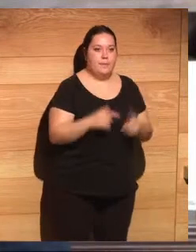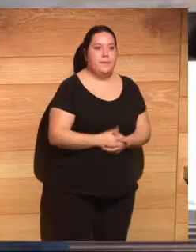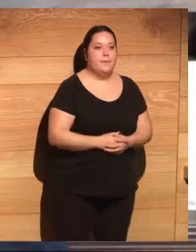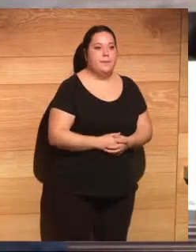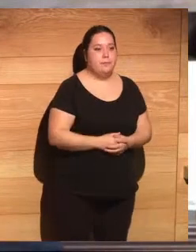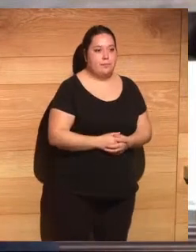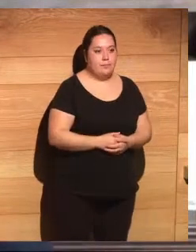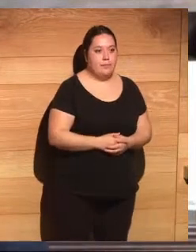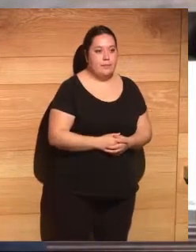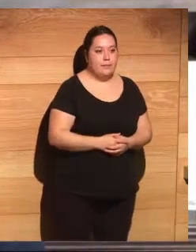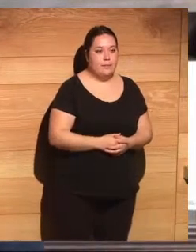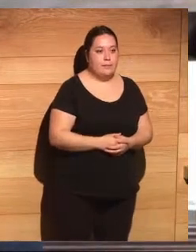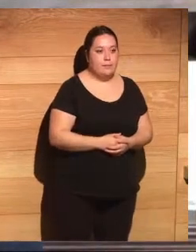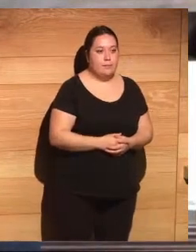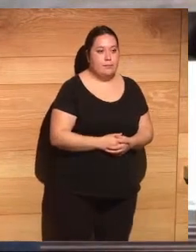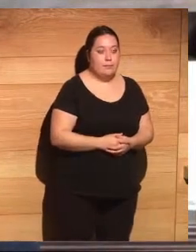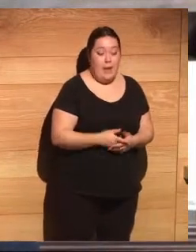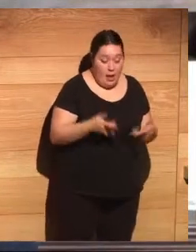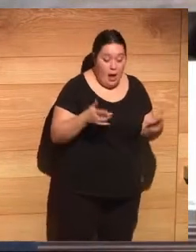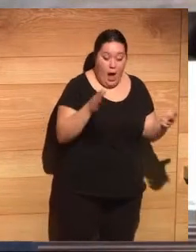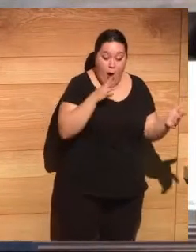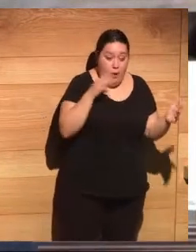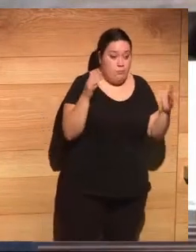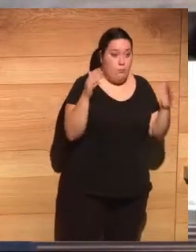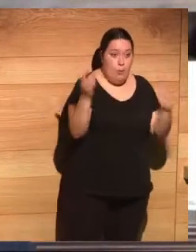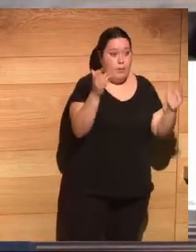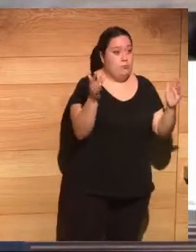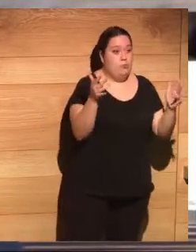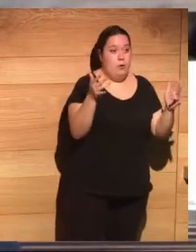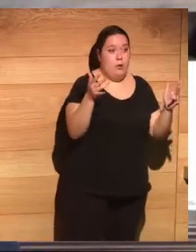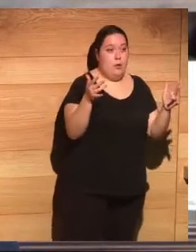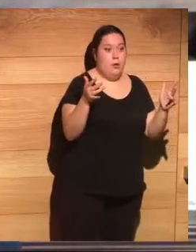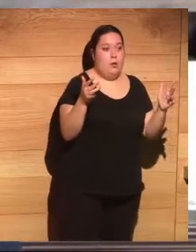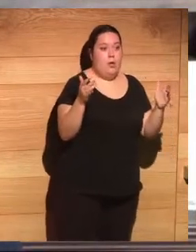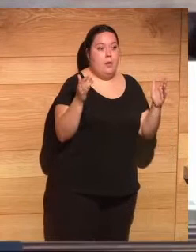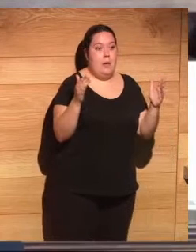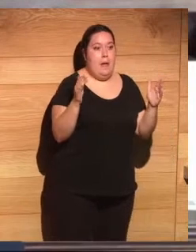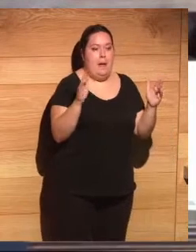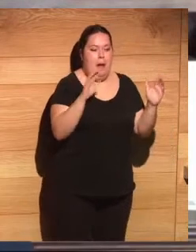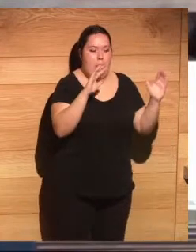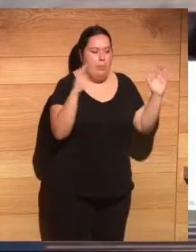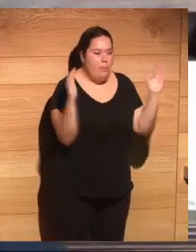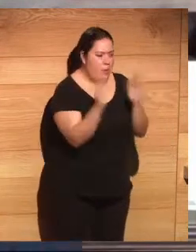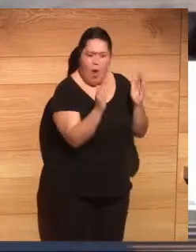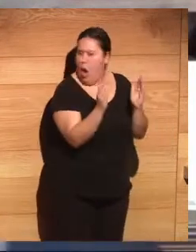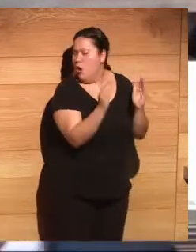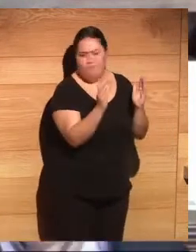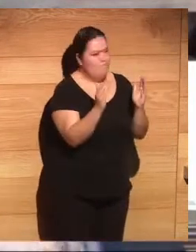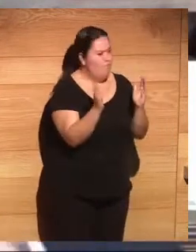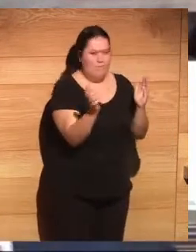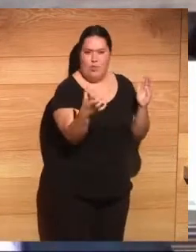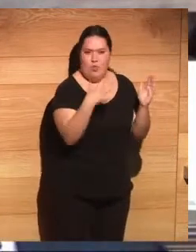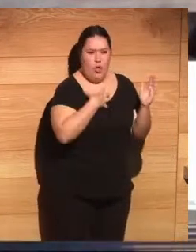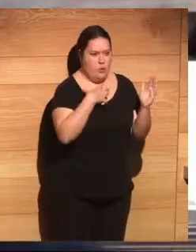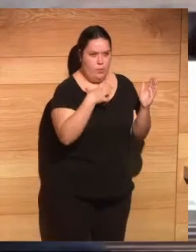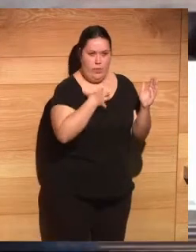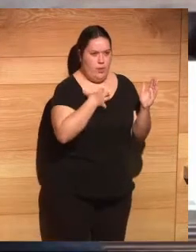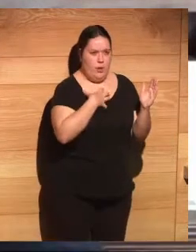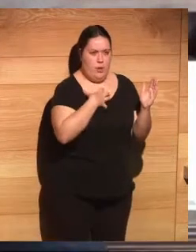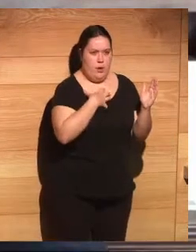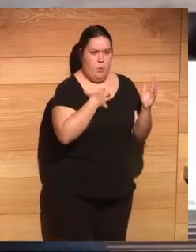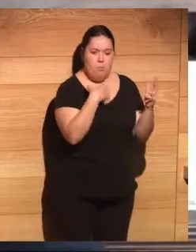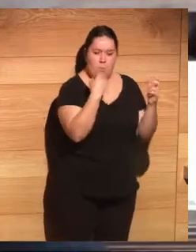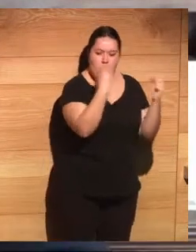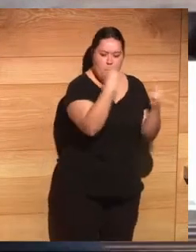el grandón. esta libertad no puede ser en estos momentos aminorada por este inmenso